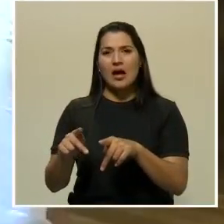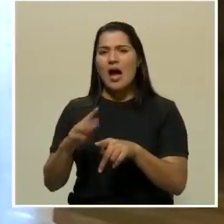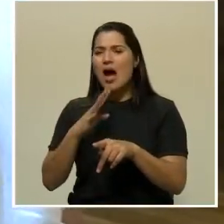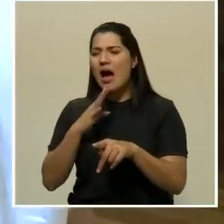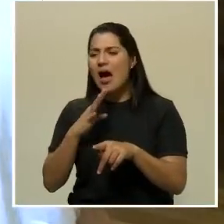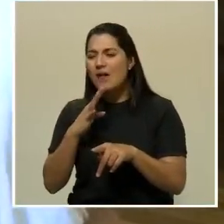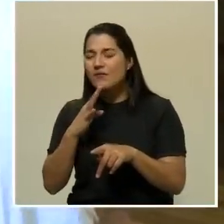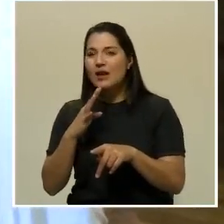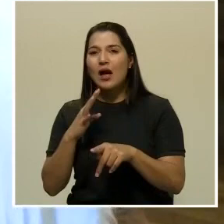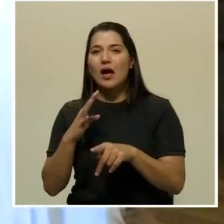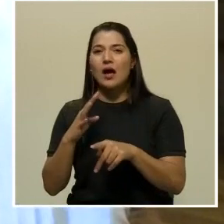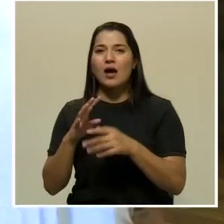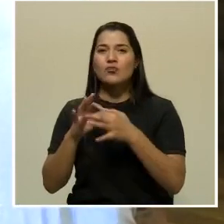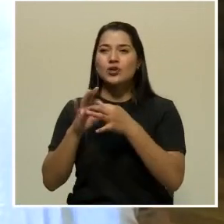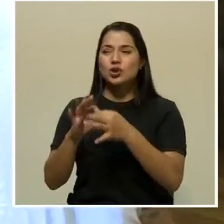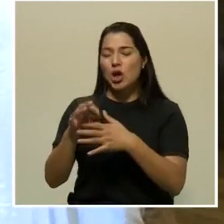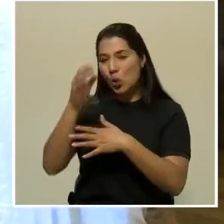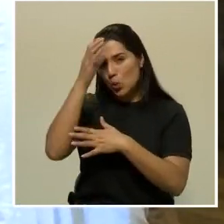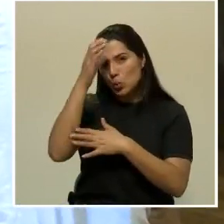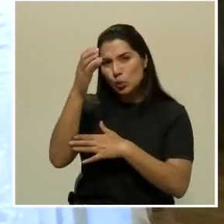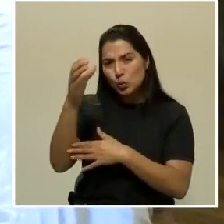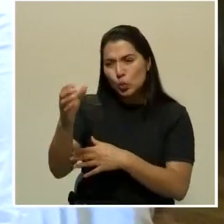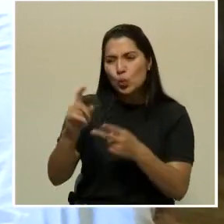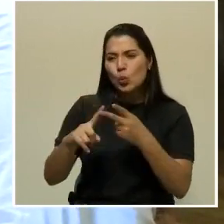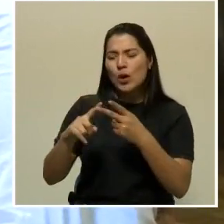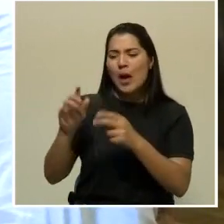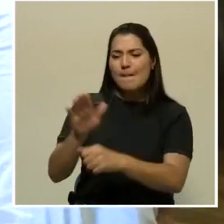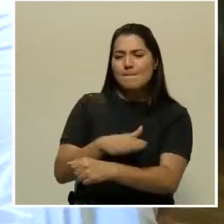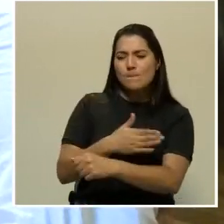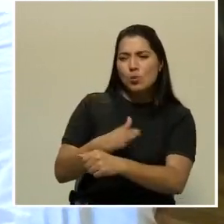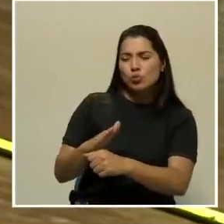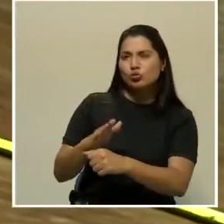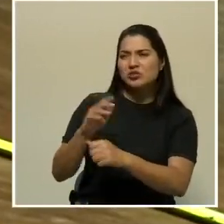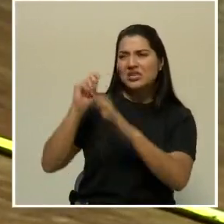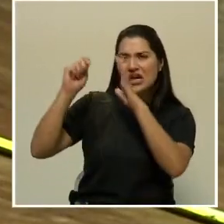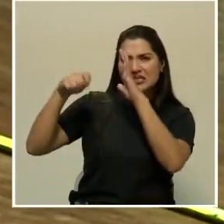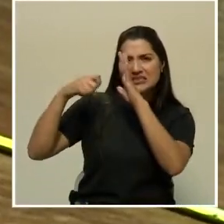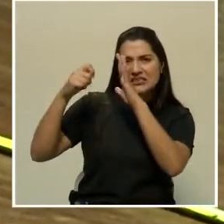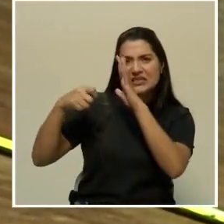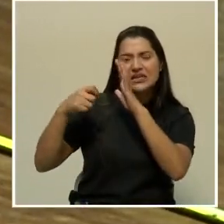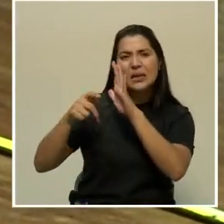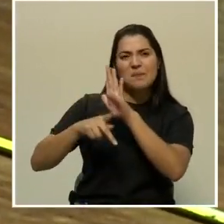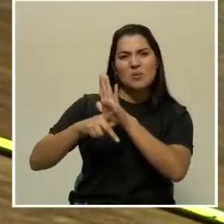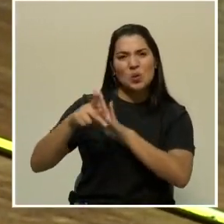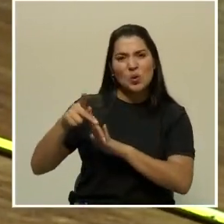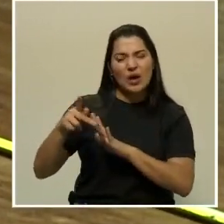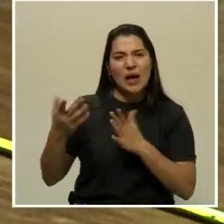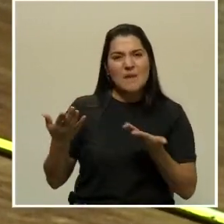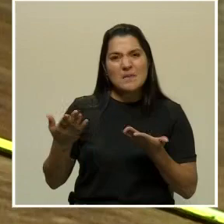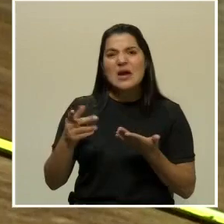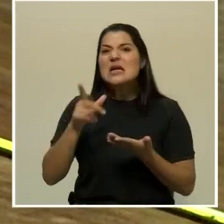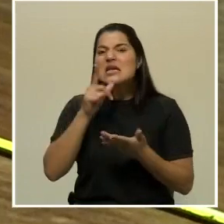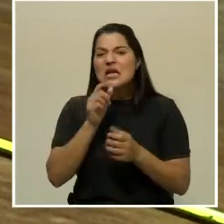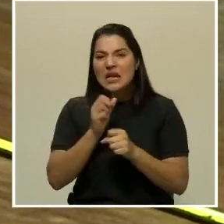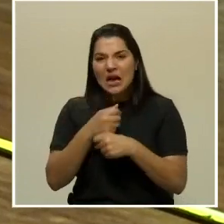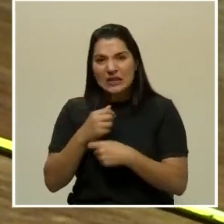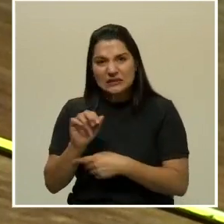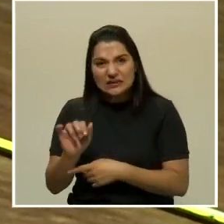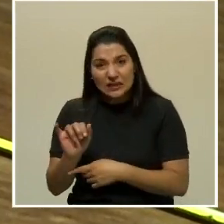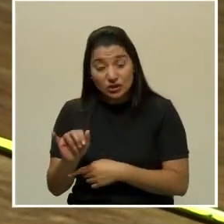música, cine, series, y eso, ¿quién lo hace? Lo hacen los artistas.